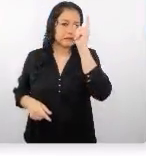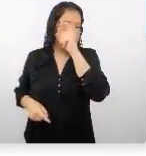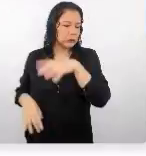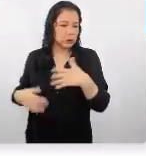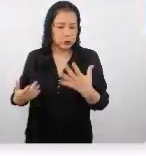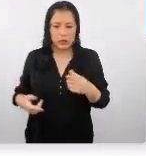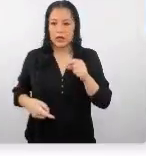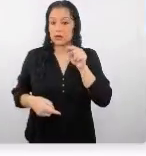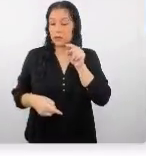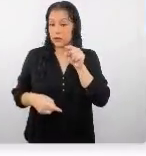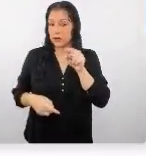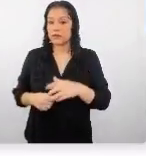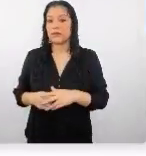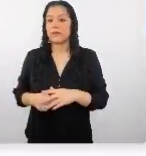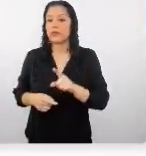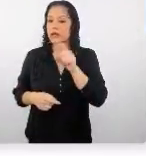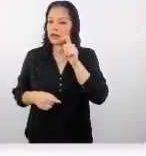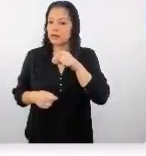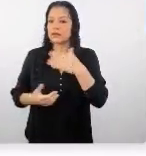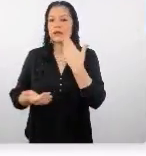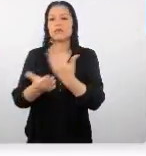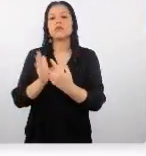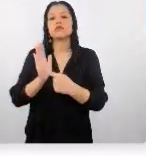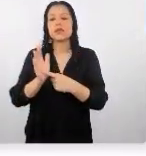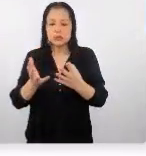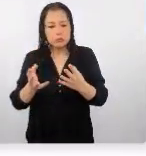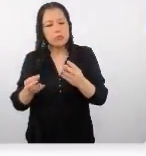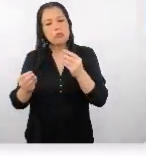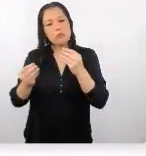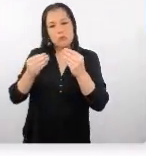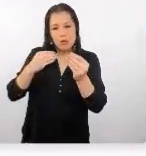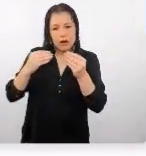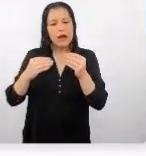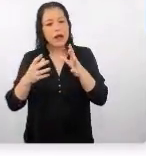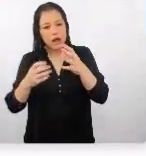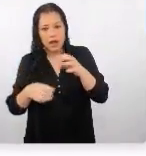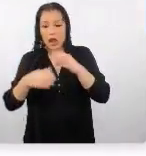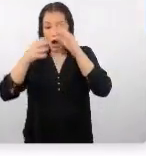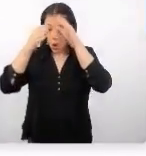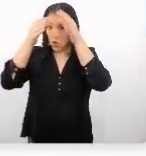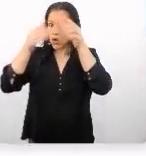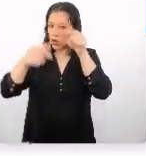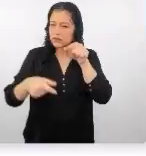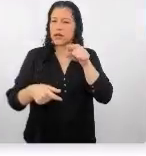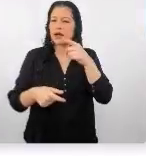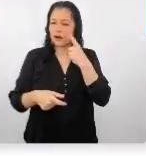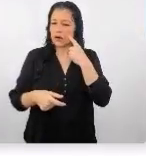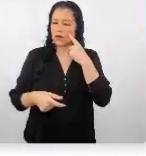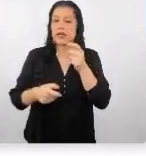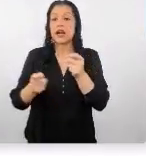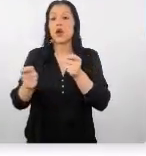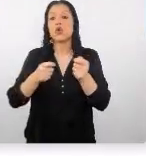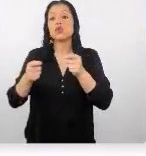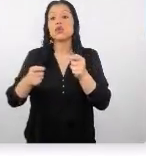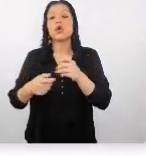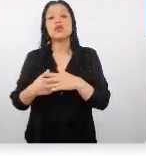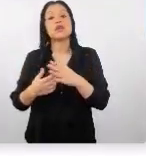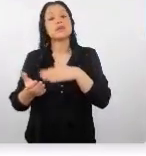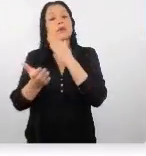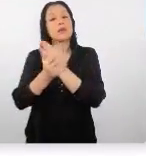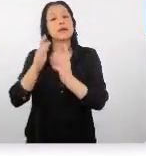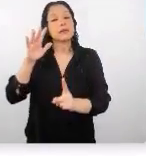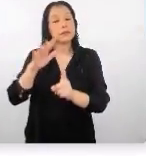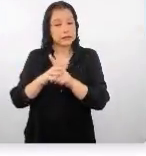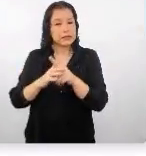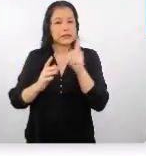para ello ustedes deben demostrar su flexibilidad su conocimiento del mercado y el control de las situaciones complejas